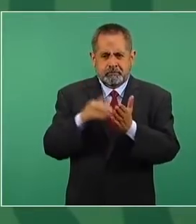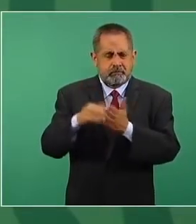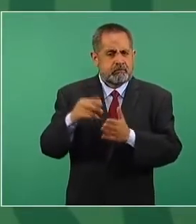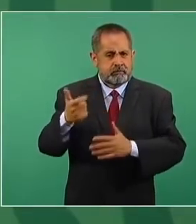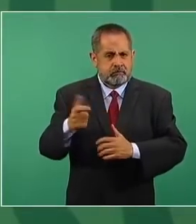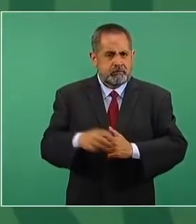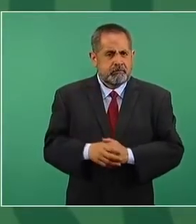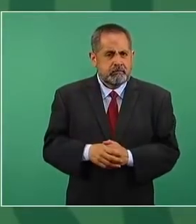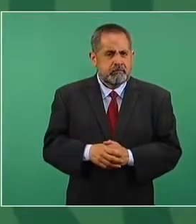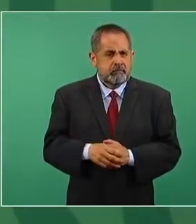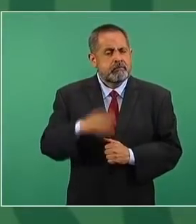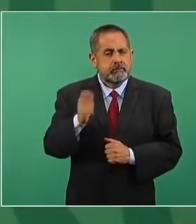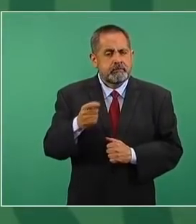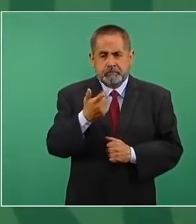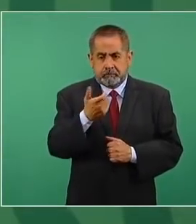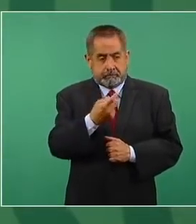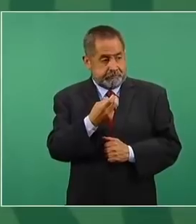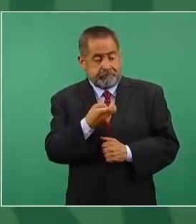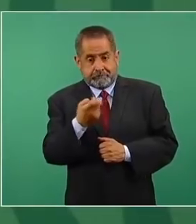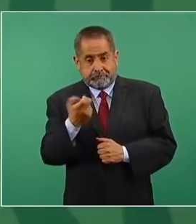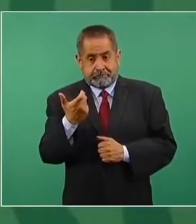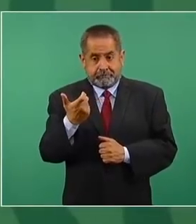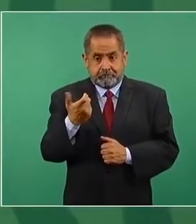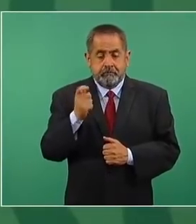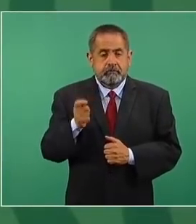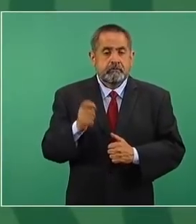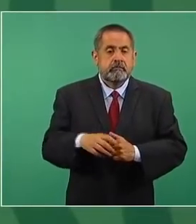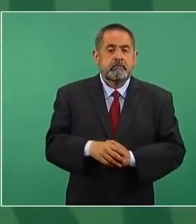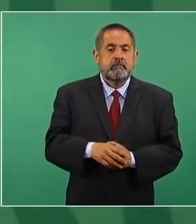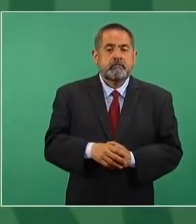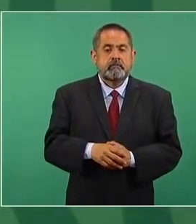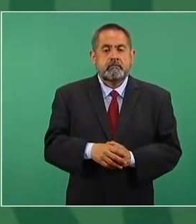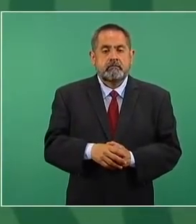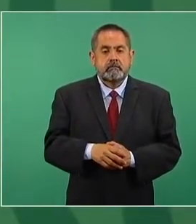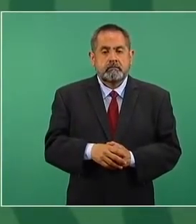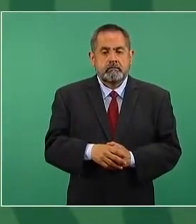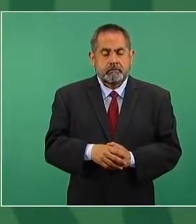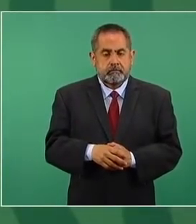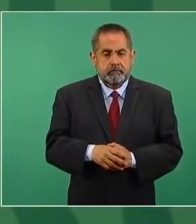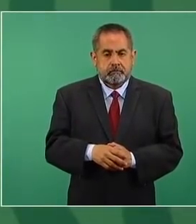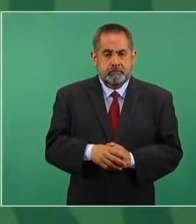Y ese dinero se